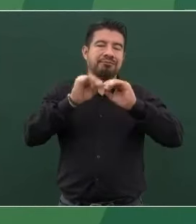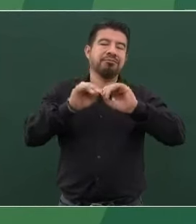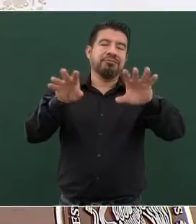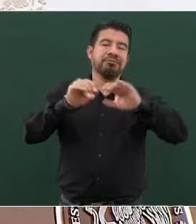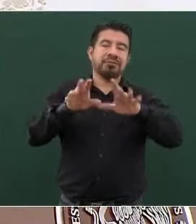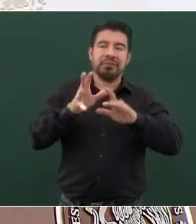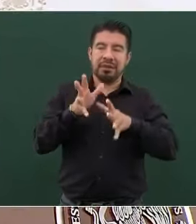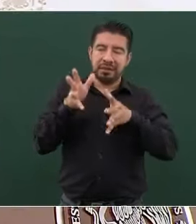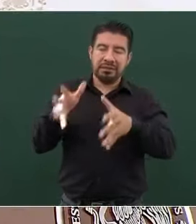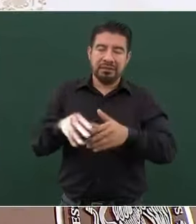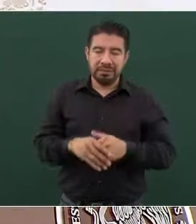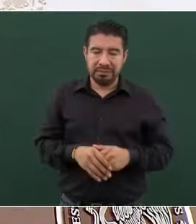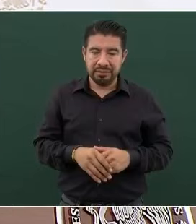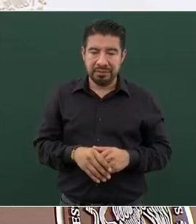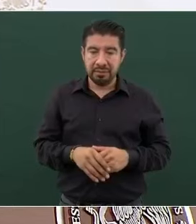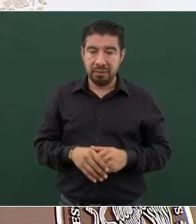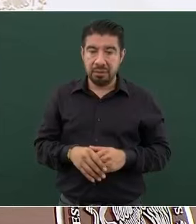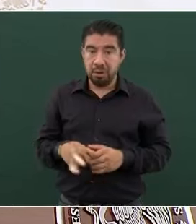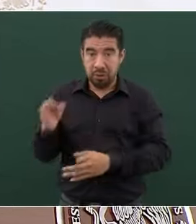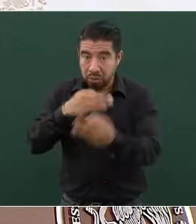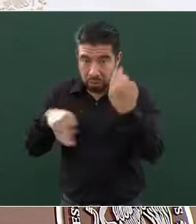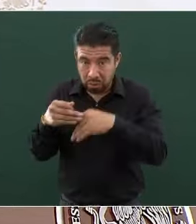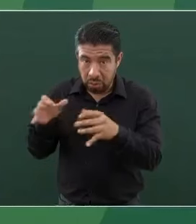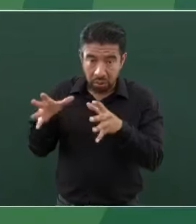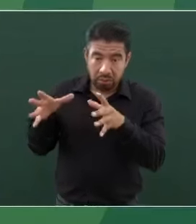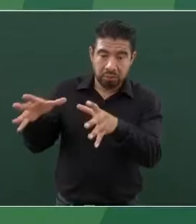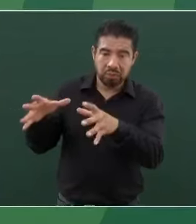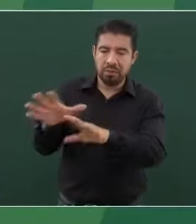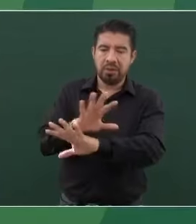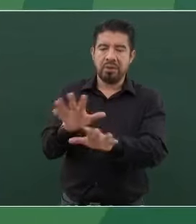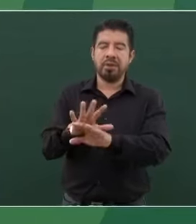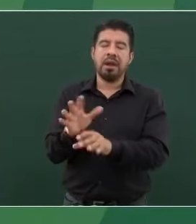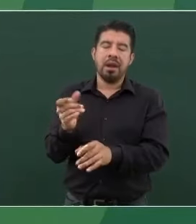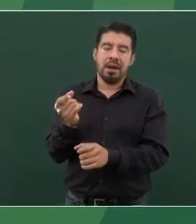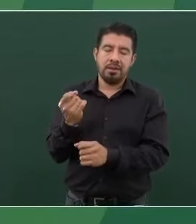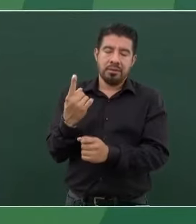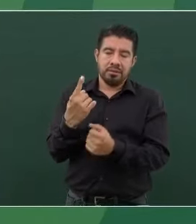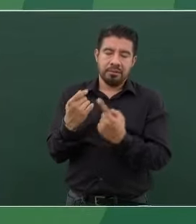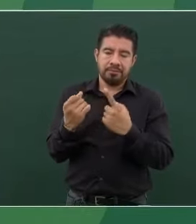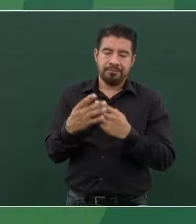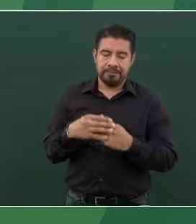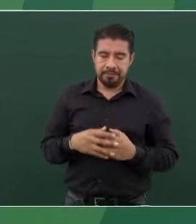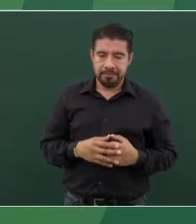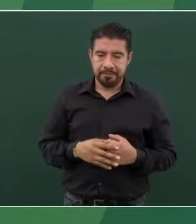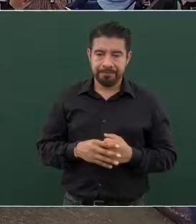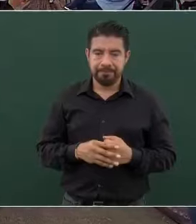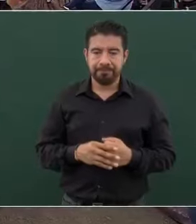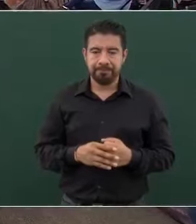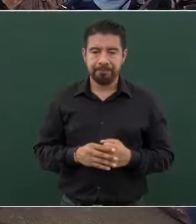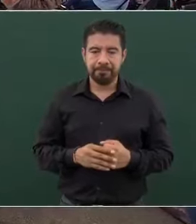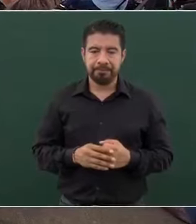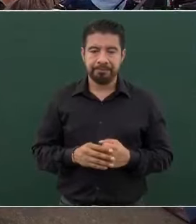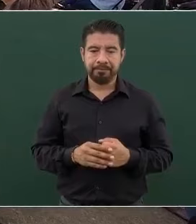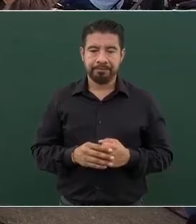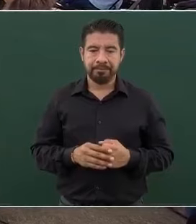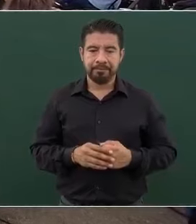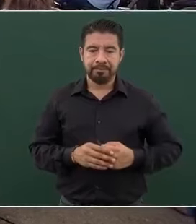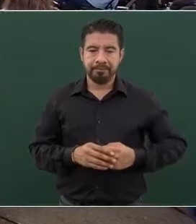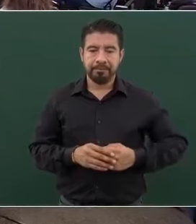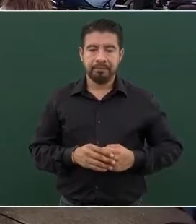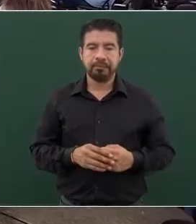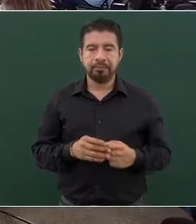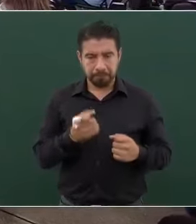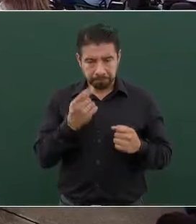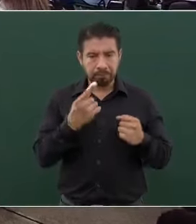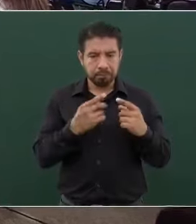No todos los medios son iguales, hay